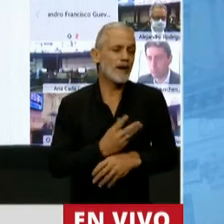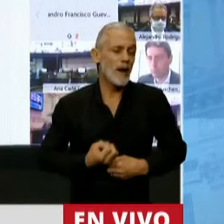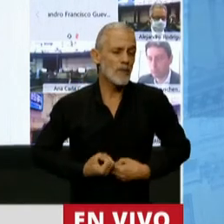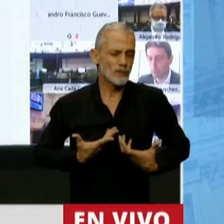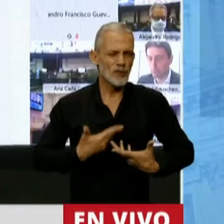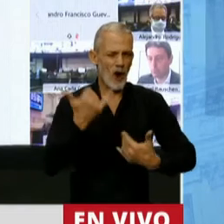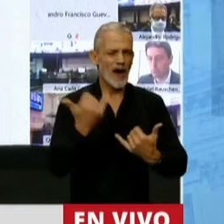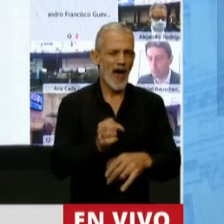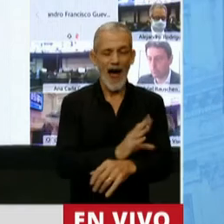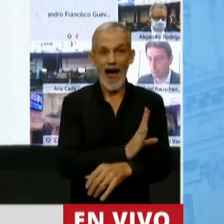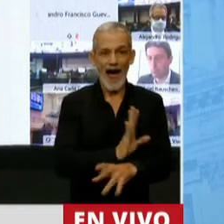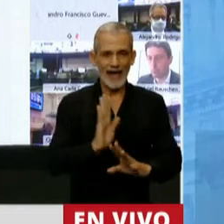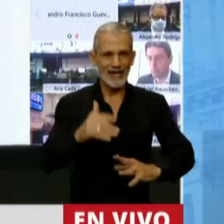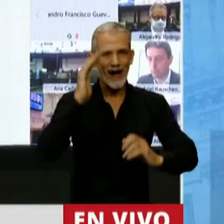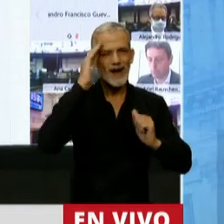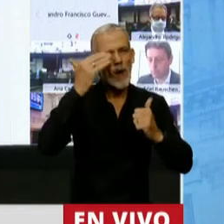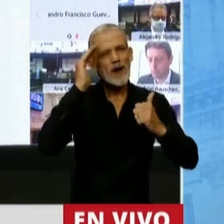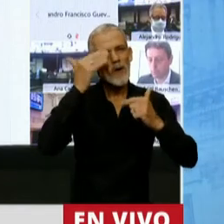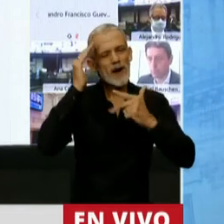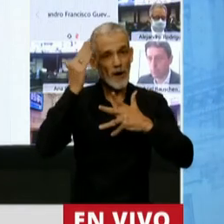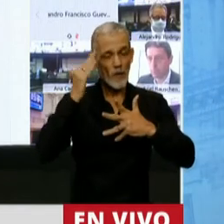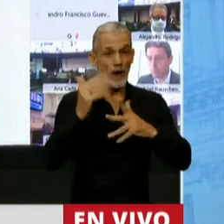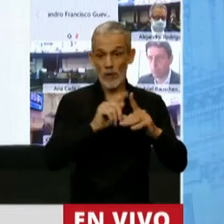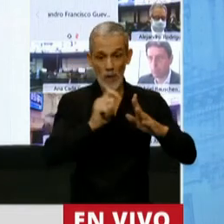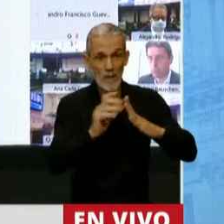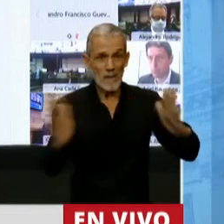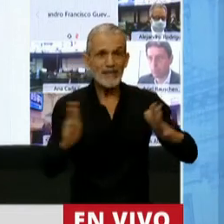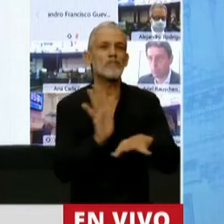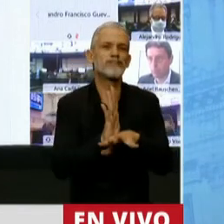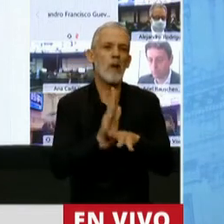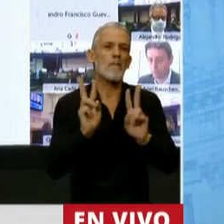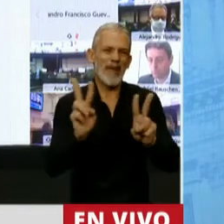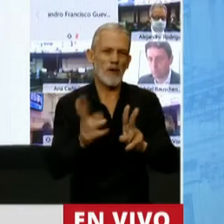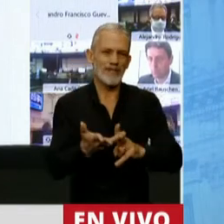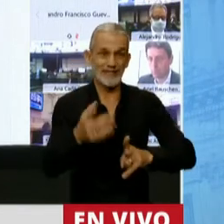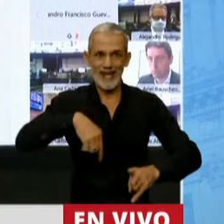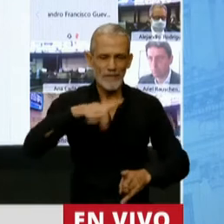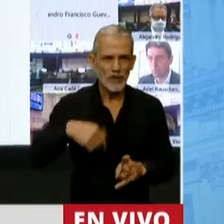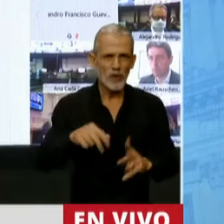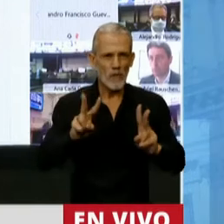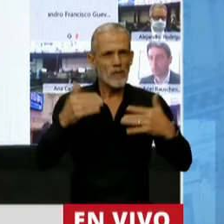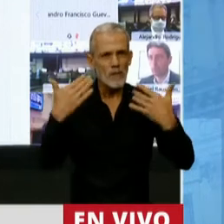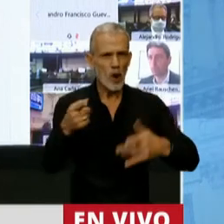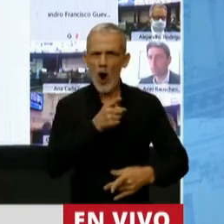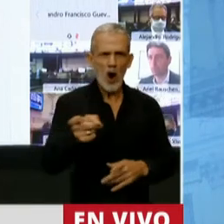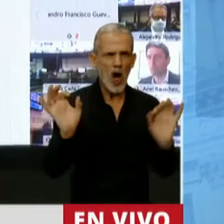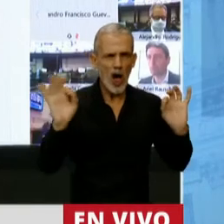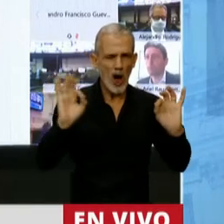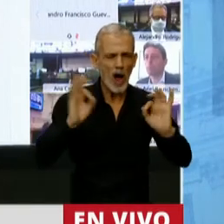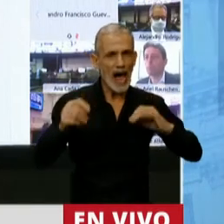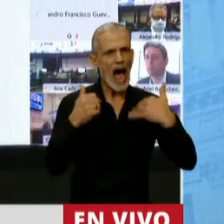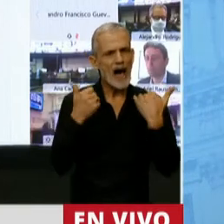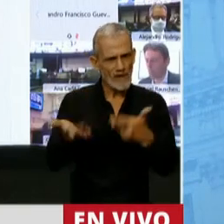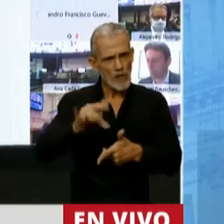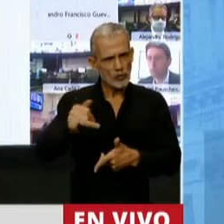muchos recuerdos, un mes que lo denominamos peronistas. Nosotros no somos anti, estamos a favor, a favor